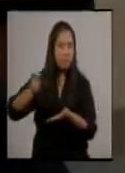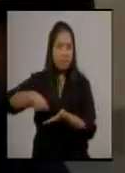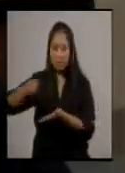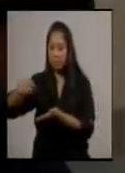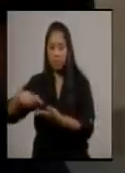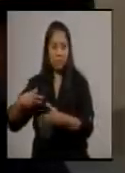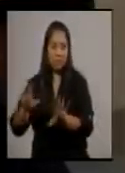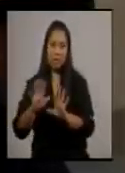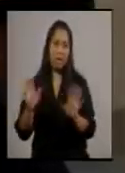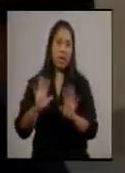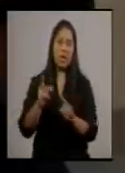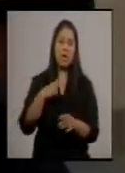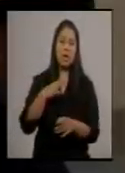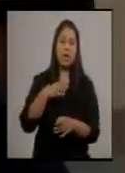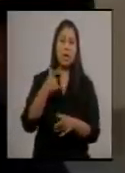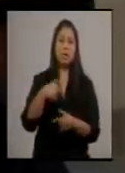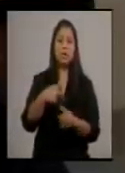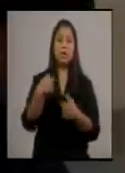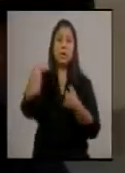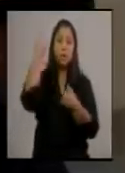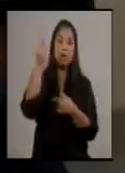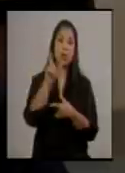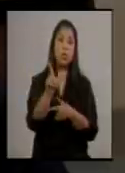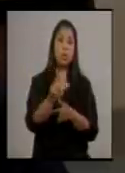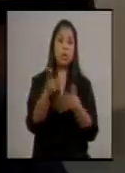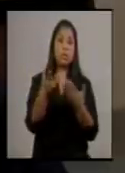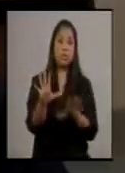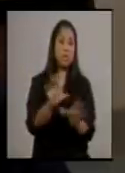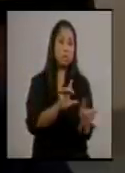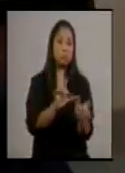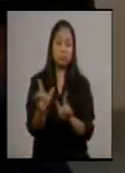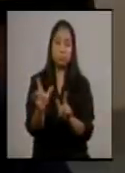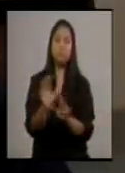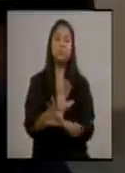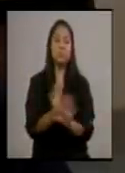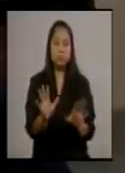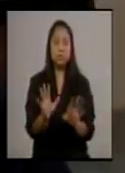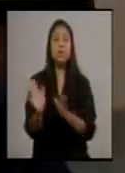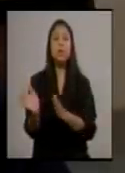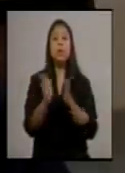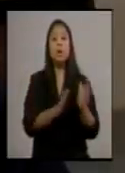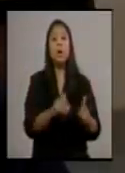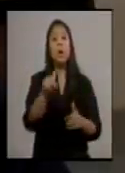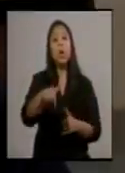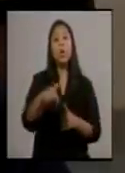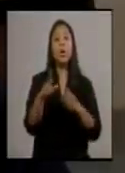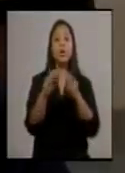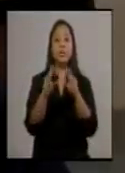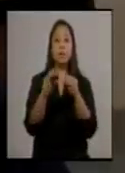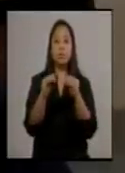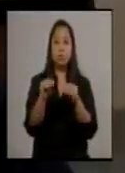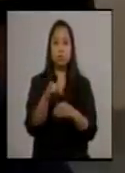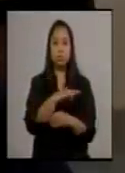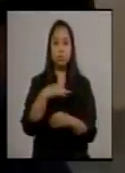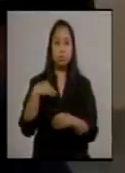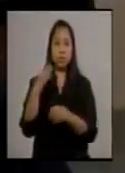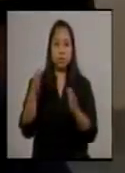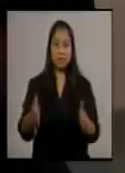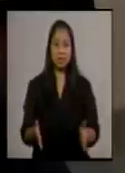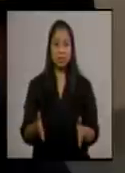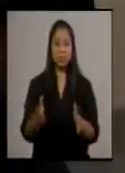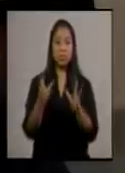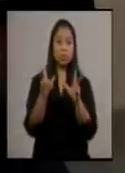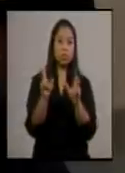tengo listo el despacho del lunes, ya totalmente finalizado. El día de hoy tengo pláticas con un par de ministros sobre